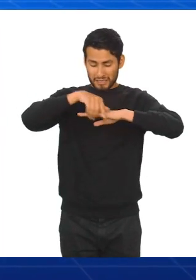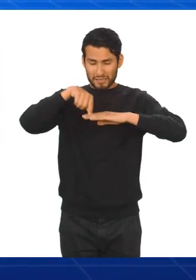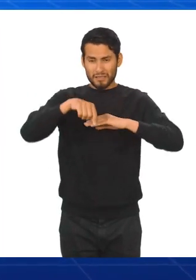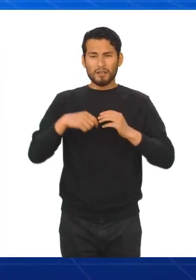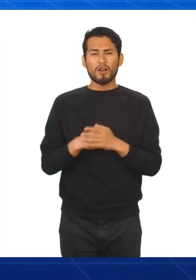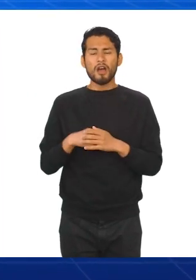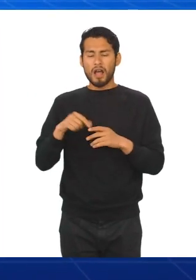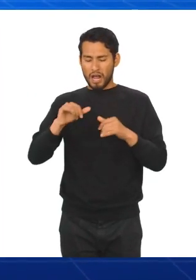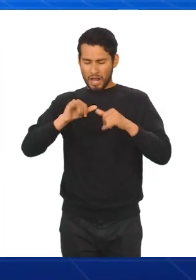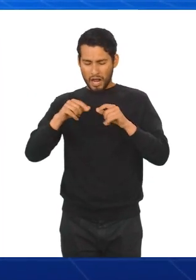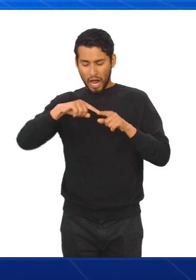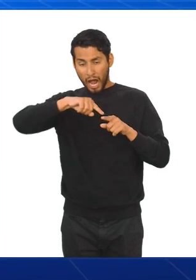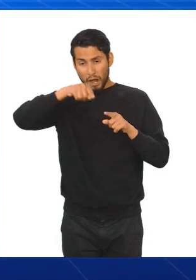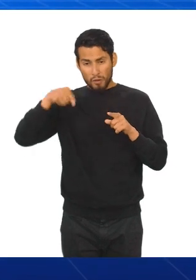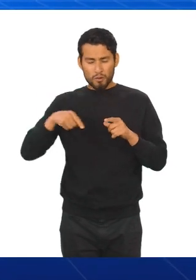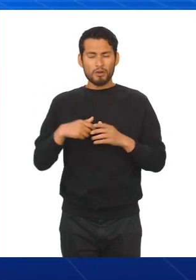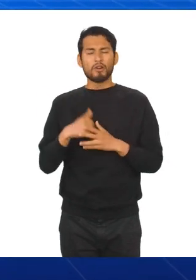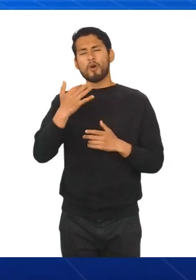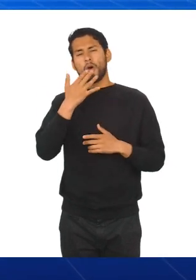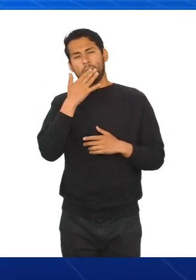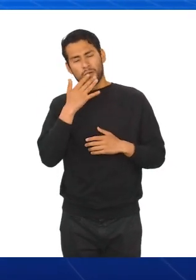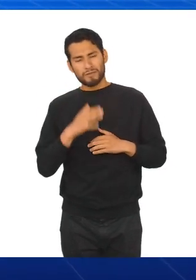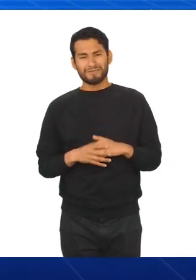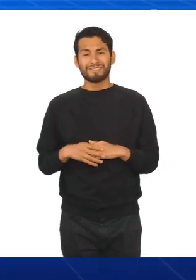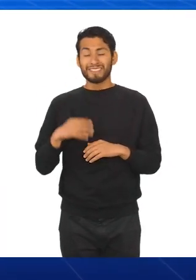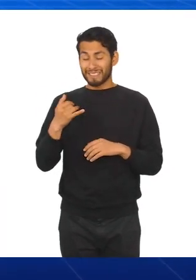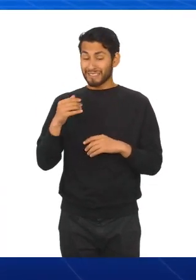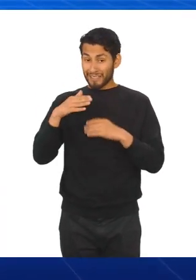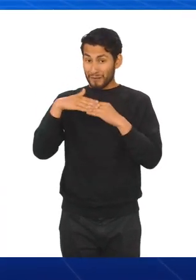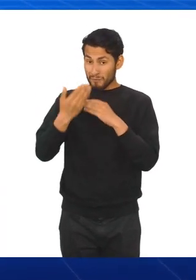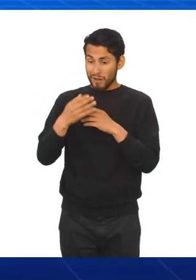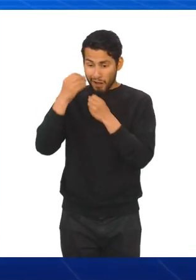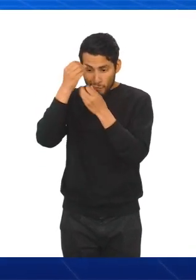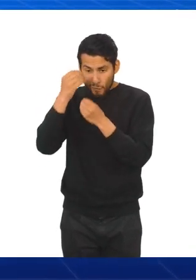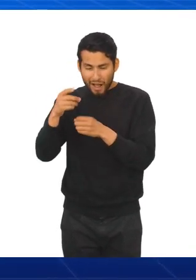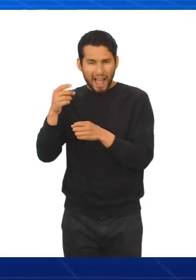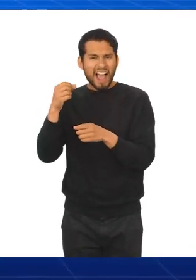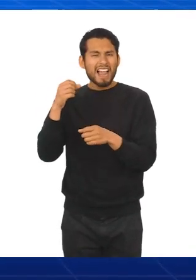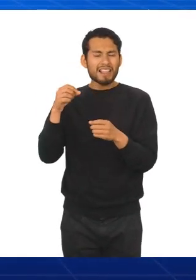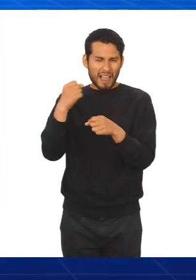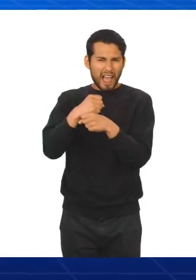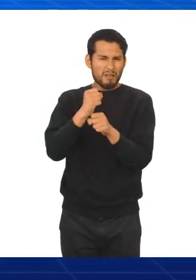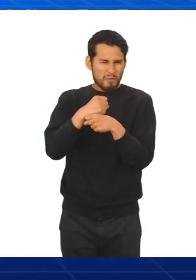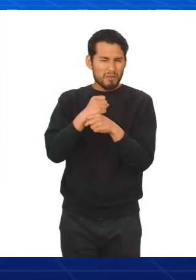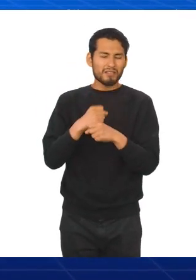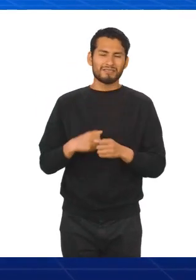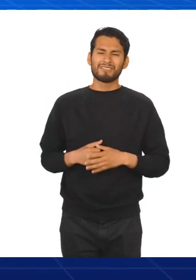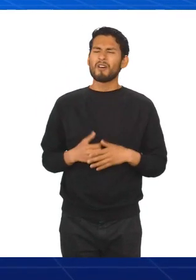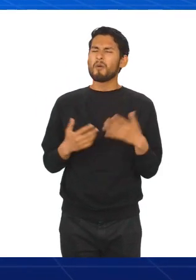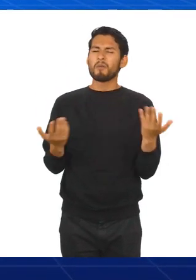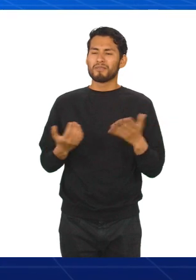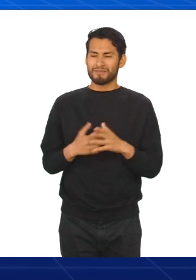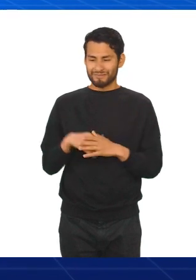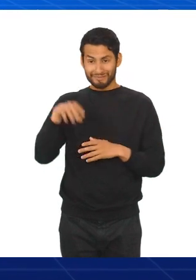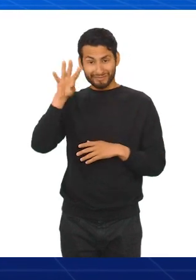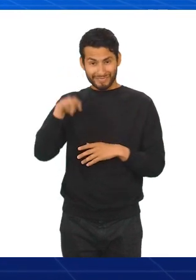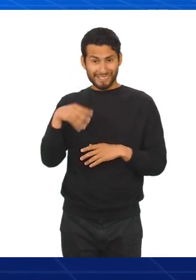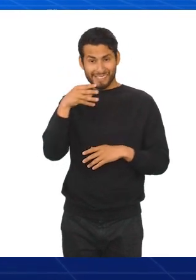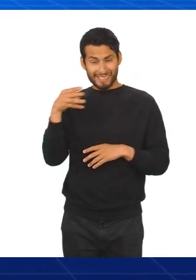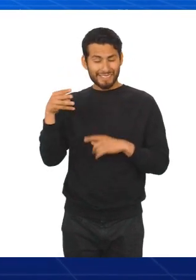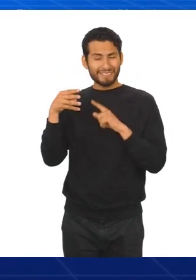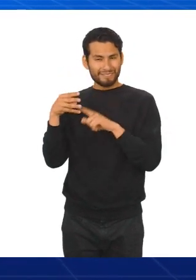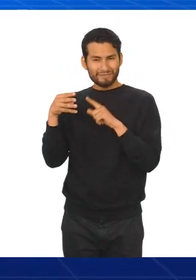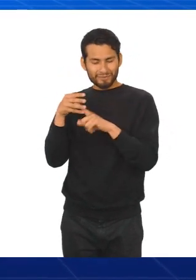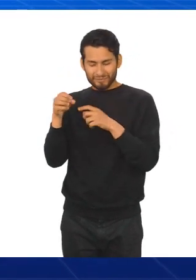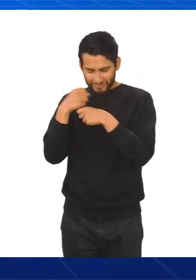transportador de ángulo, colores. Seguido de eso, trabaja con los datos. ¿Cómo? Pues confecciona una